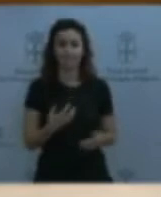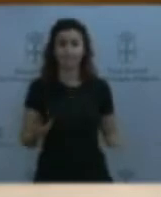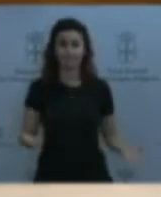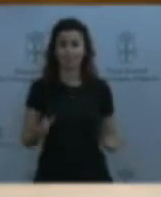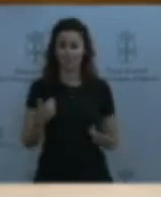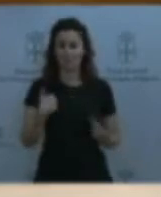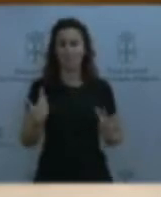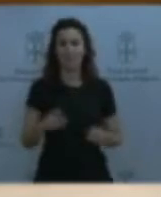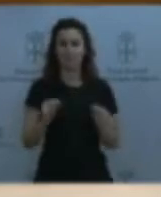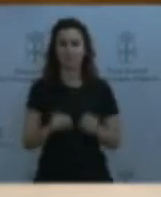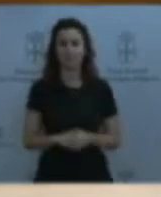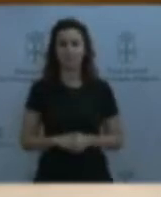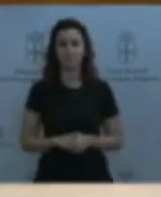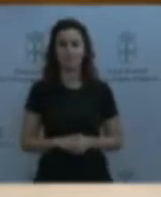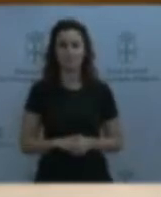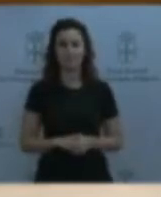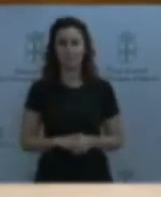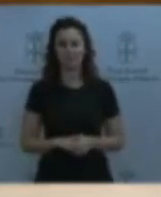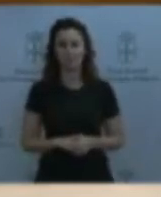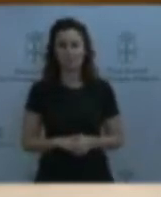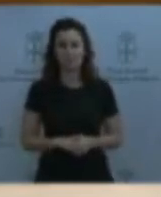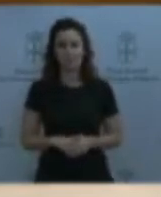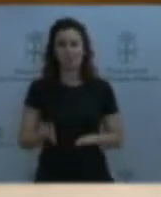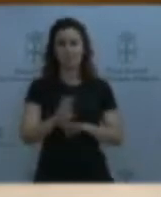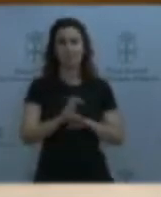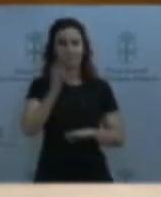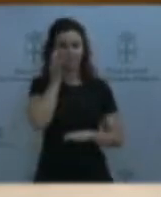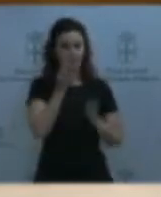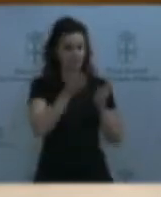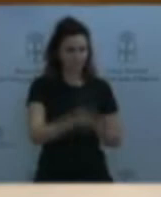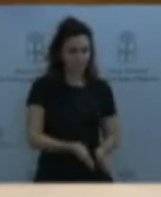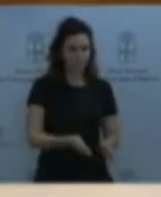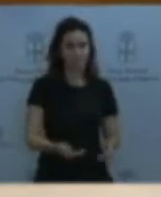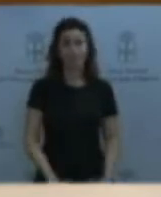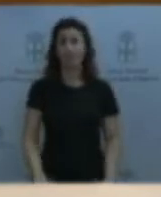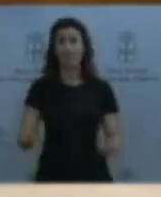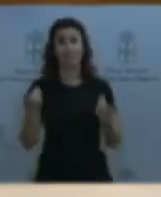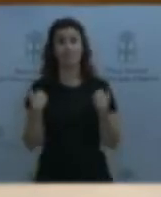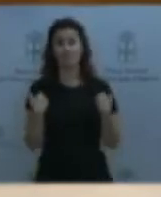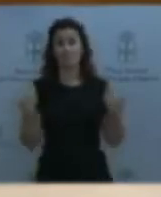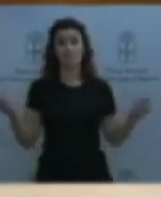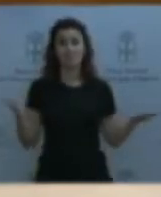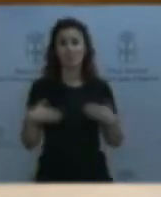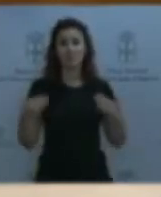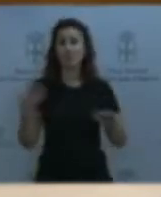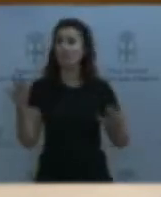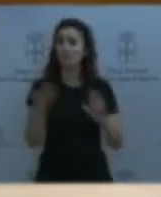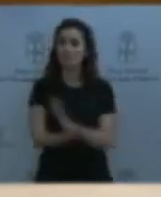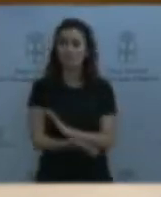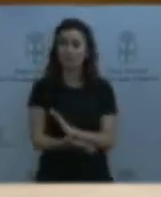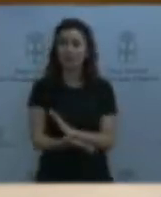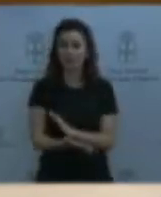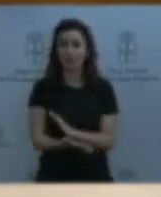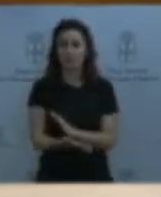Mire, consejera, ustedes han hecho de la irresponsabilidad su religión. Ustedes pasan por un Gobierno